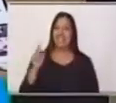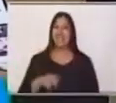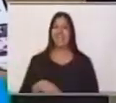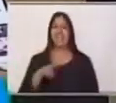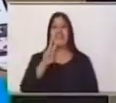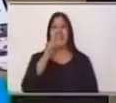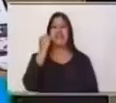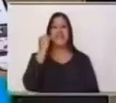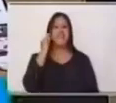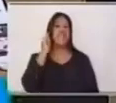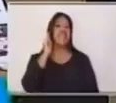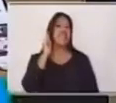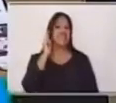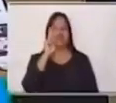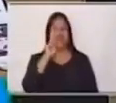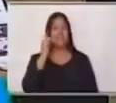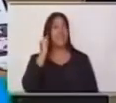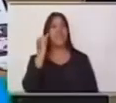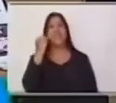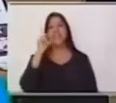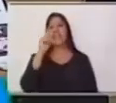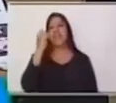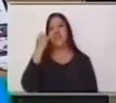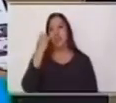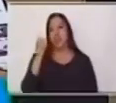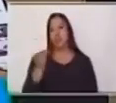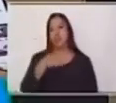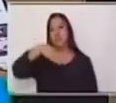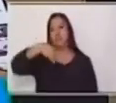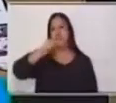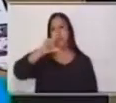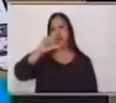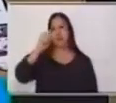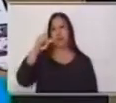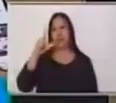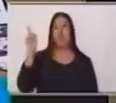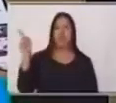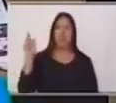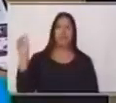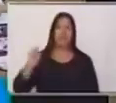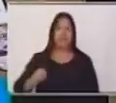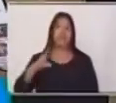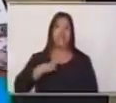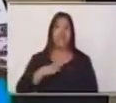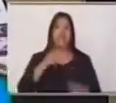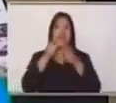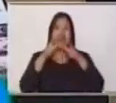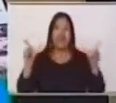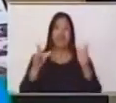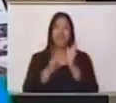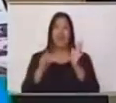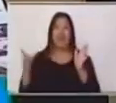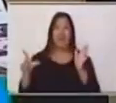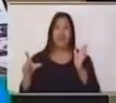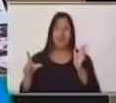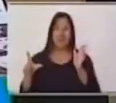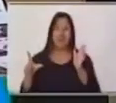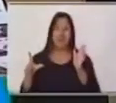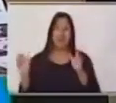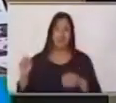¿Posee lenguaje literario o no? Exacto, tiene lenguaje literario. Lo colocaremos de este lado.